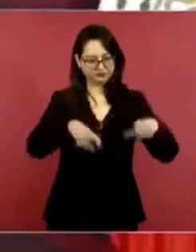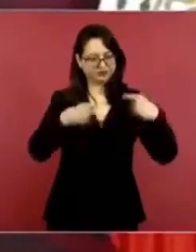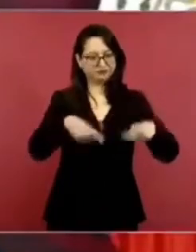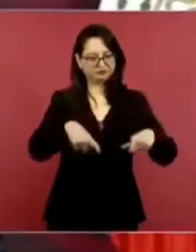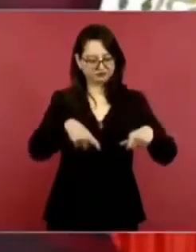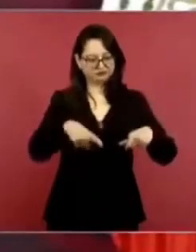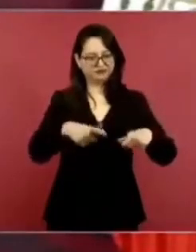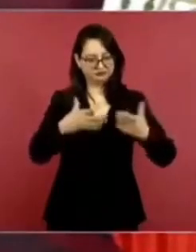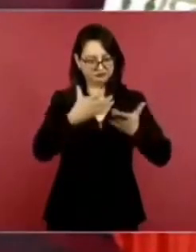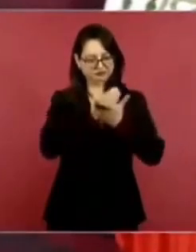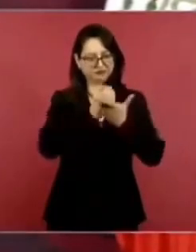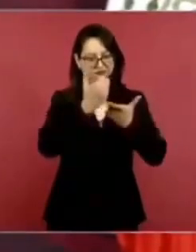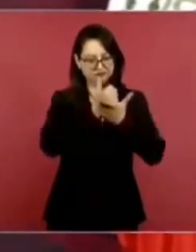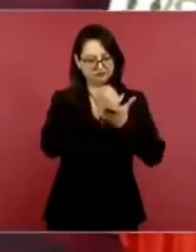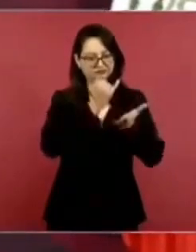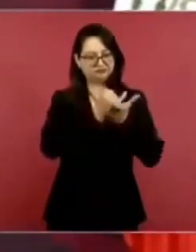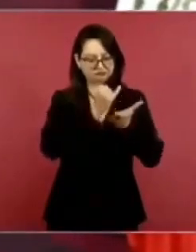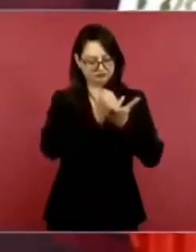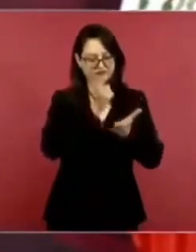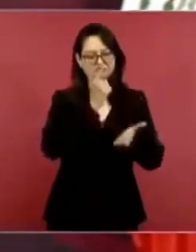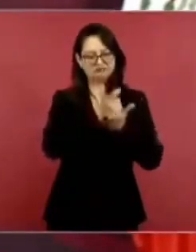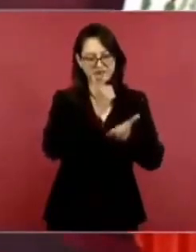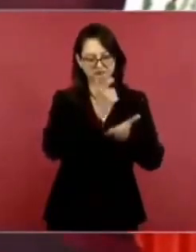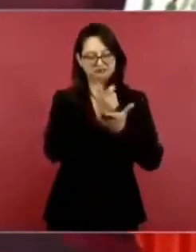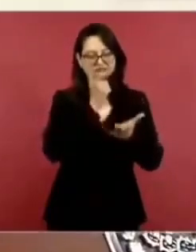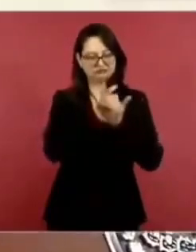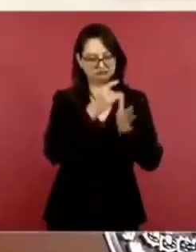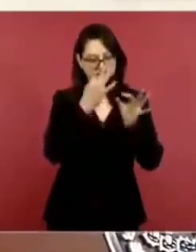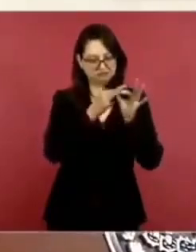viven los que pagan impuestos.